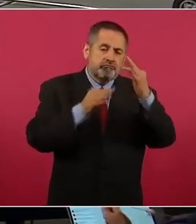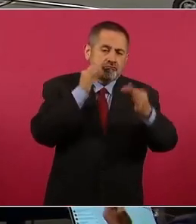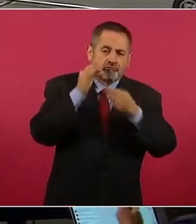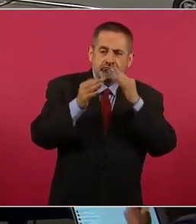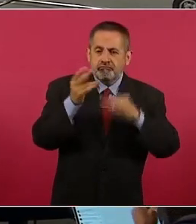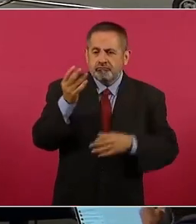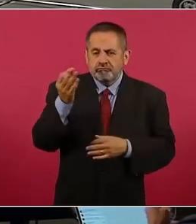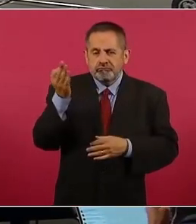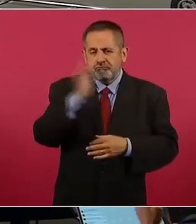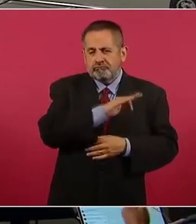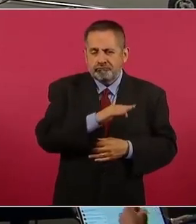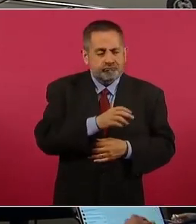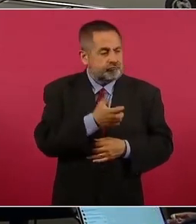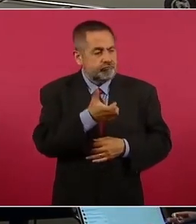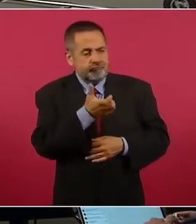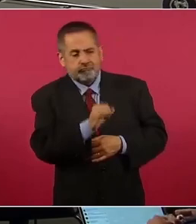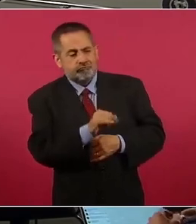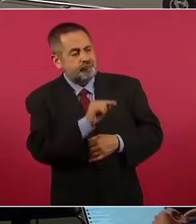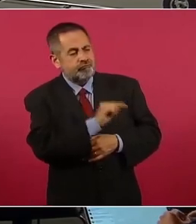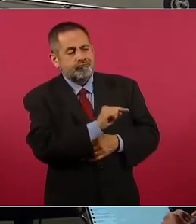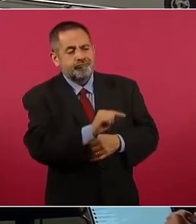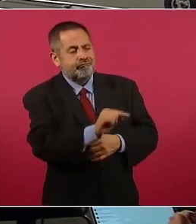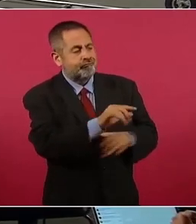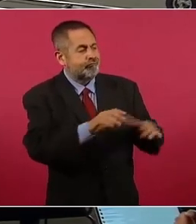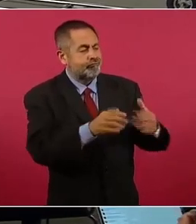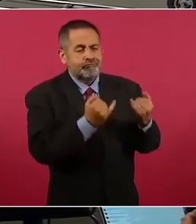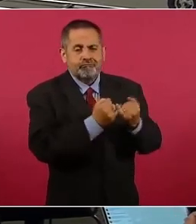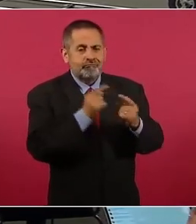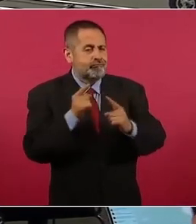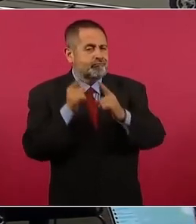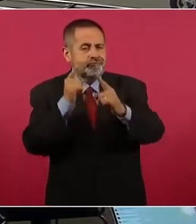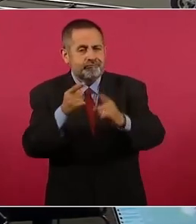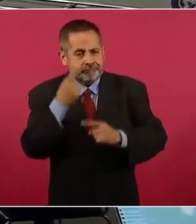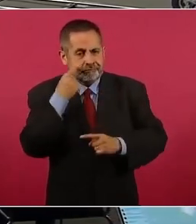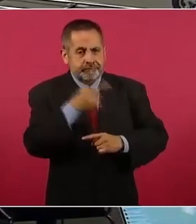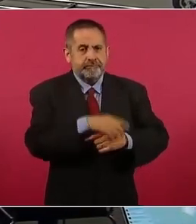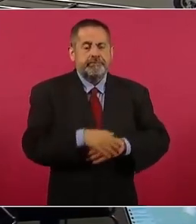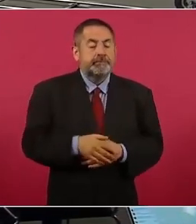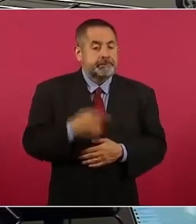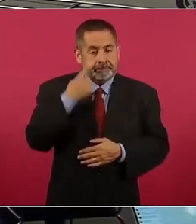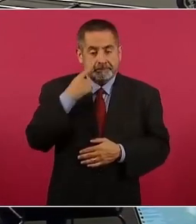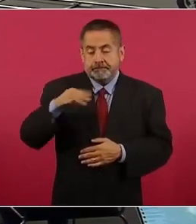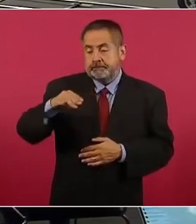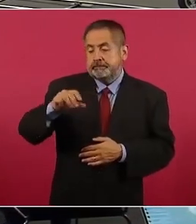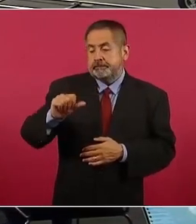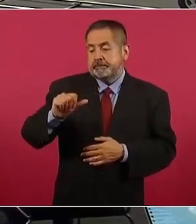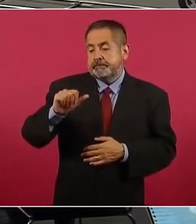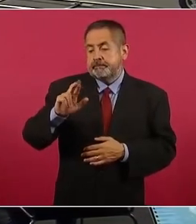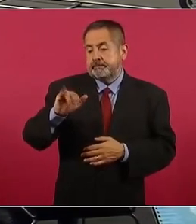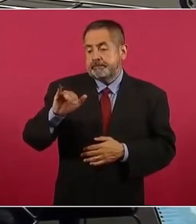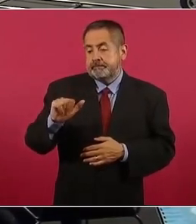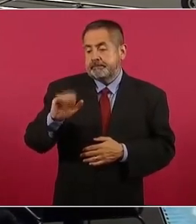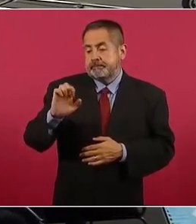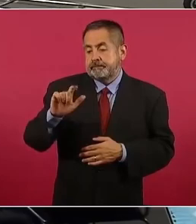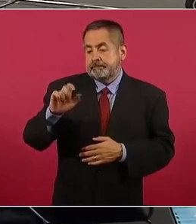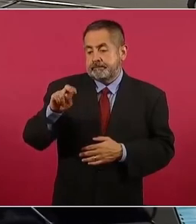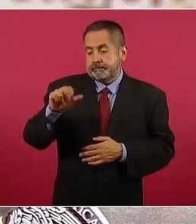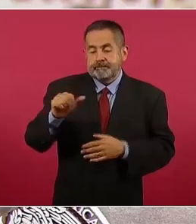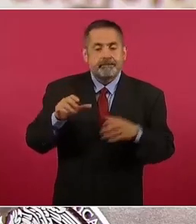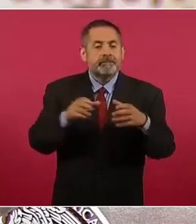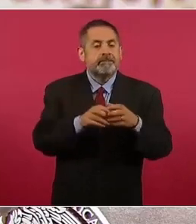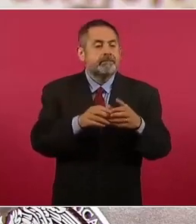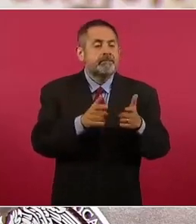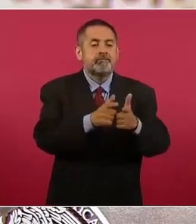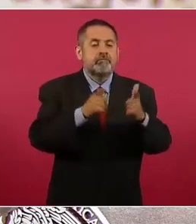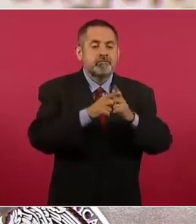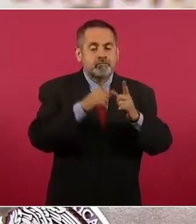es su verdadera causa en común. Y este es un ejemplo. María Elena Morera, presidente de la organización Causa en Común,